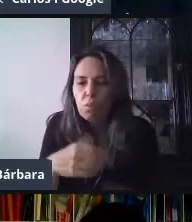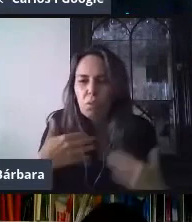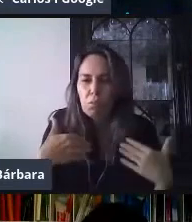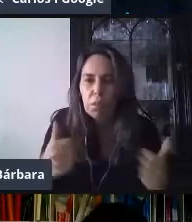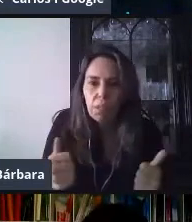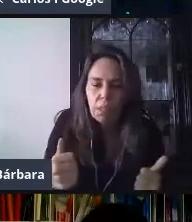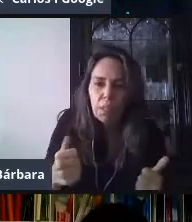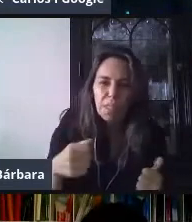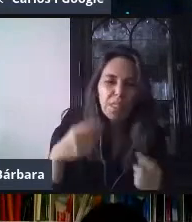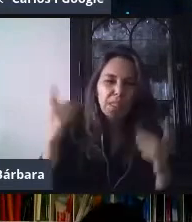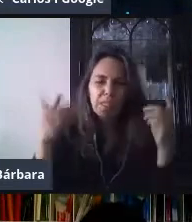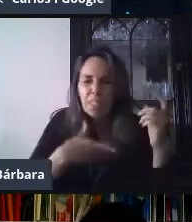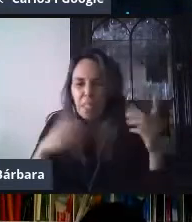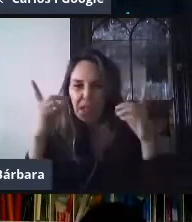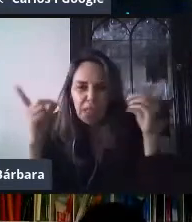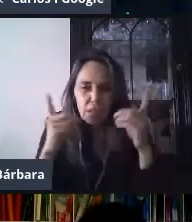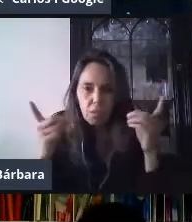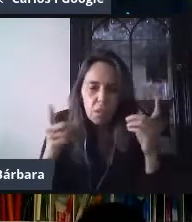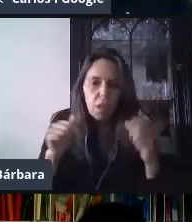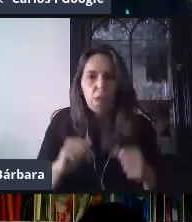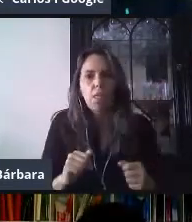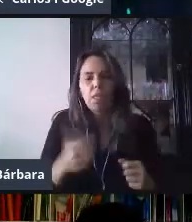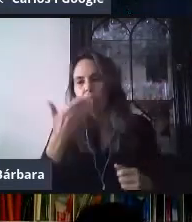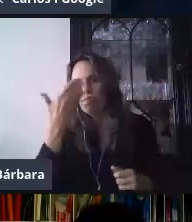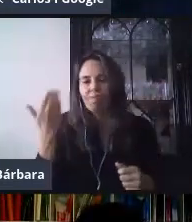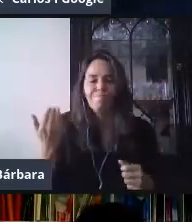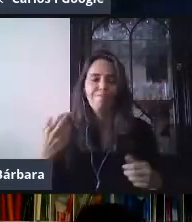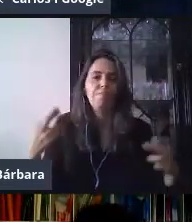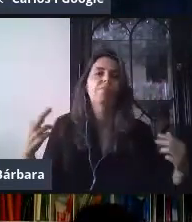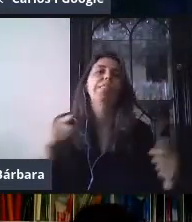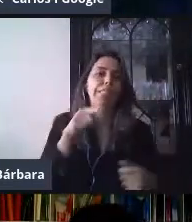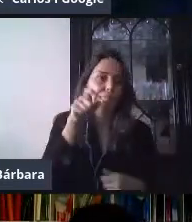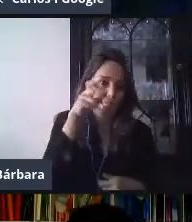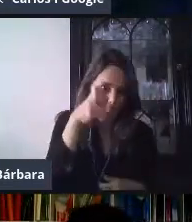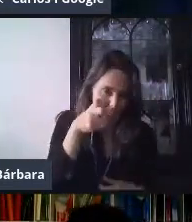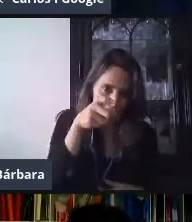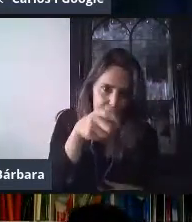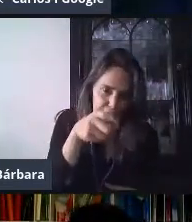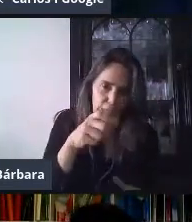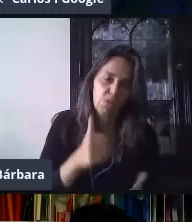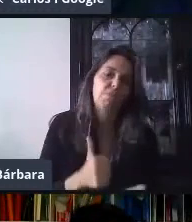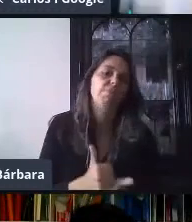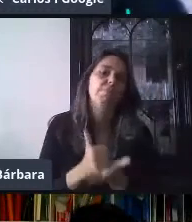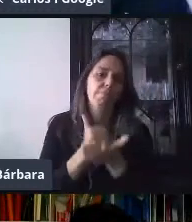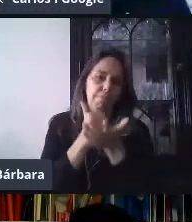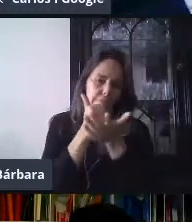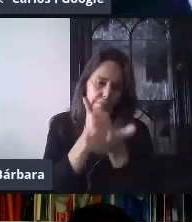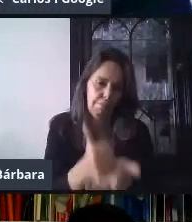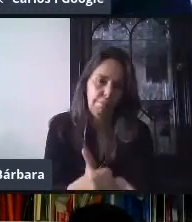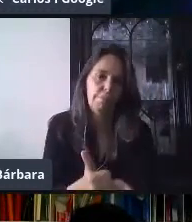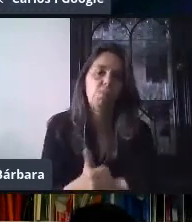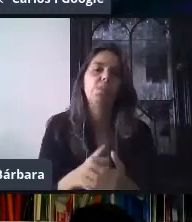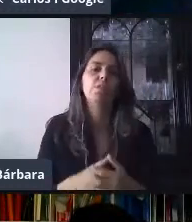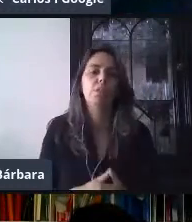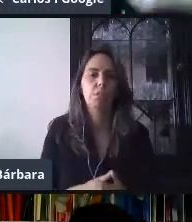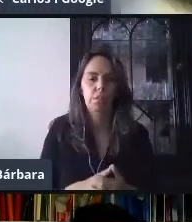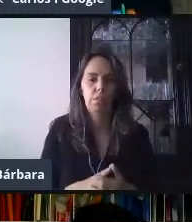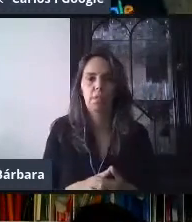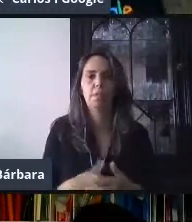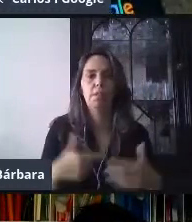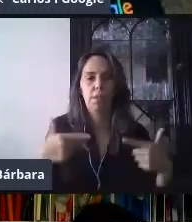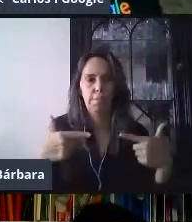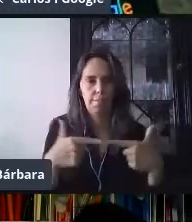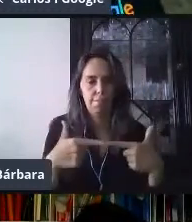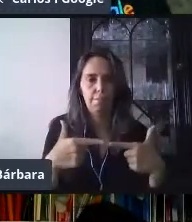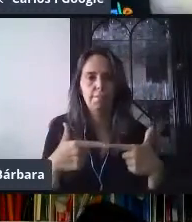nosotros les estamos compartiendo. Entonces, esta herramienta de formularios de Google, ¿qué es? Es una herramienta de la G Suite, de la